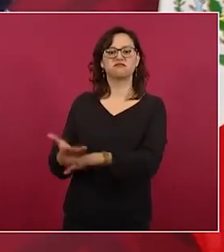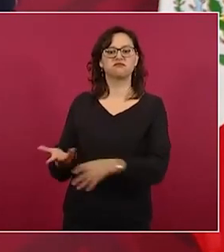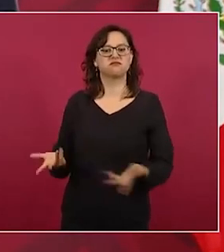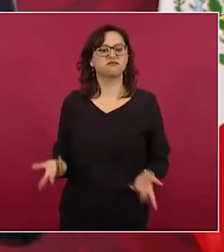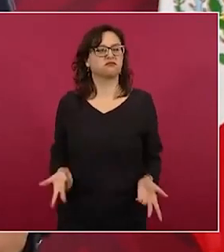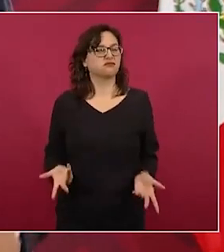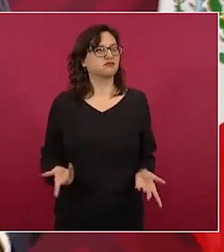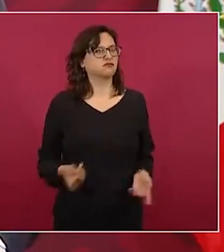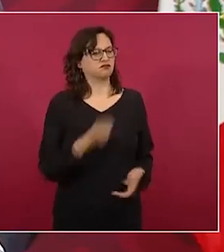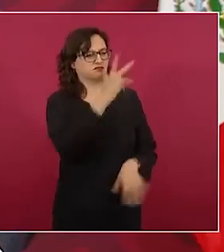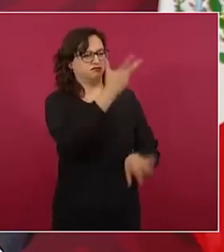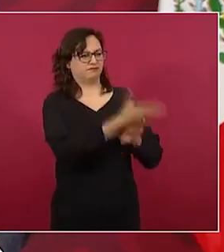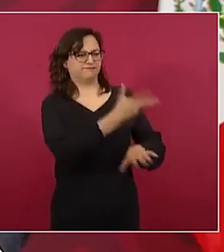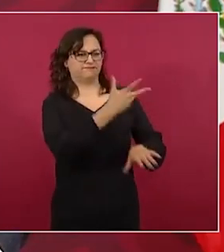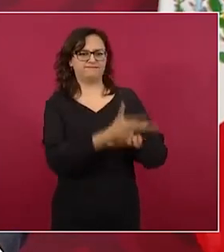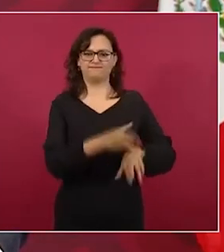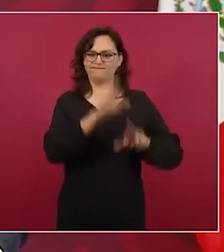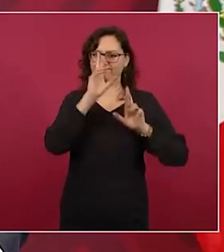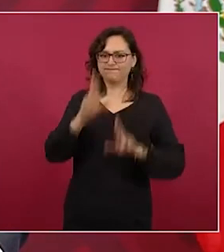respeto a nuestra soberanía.